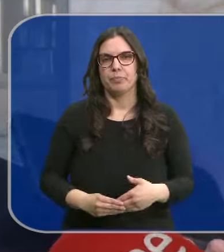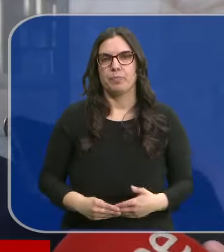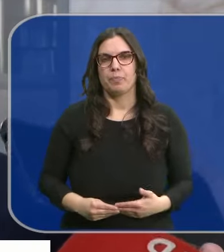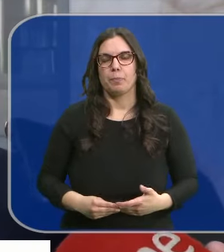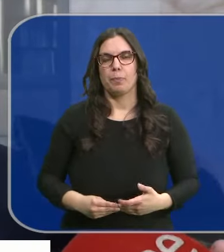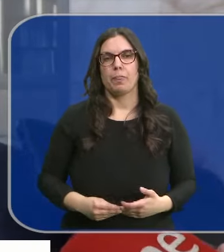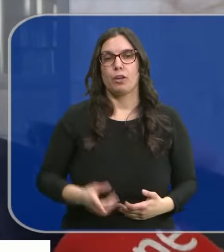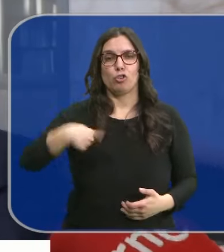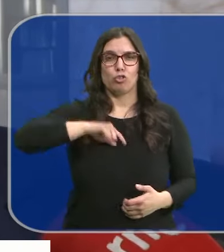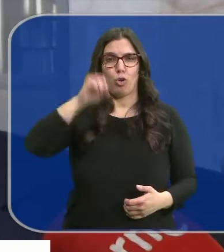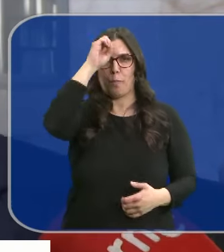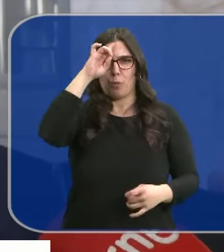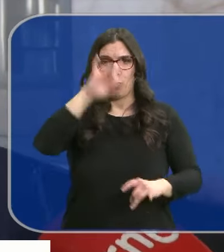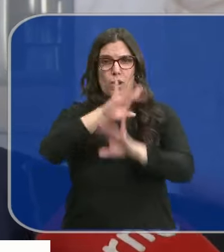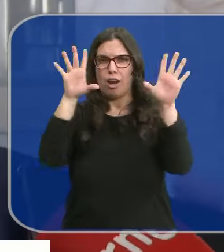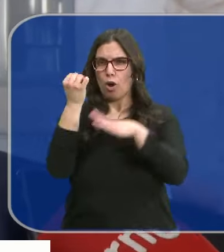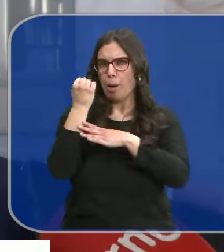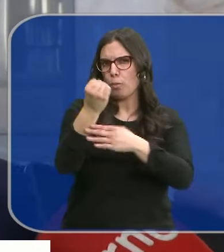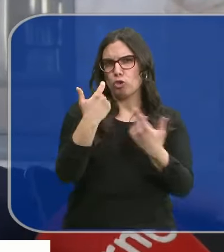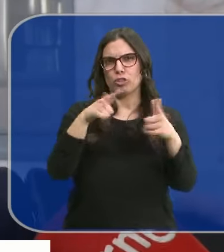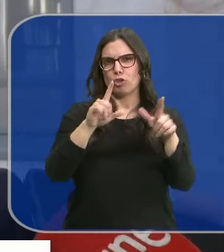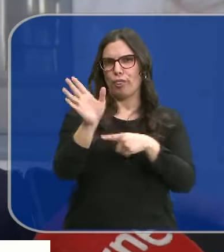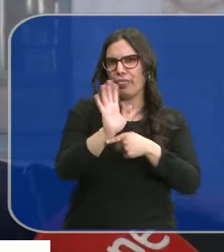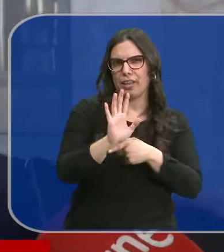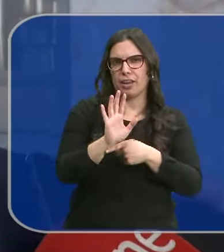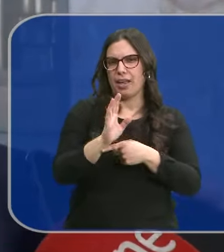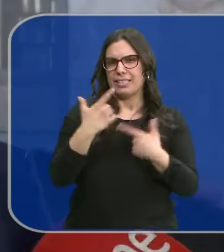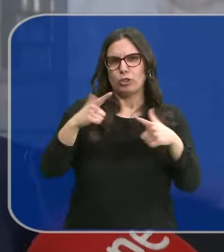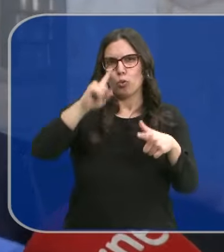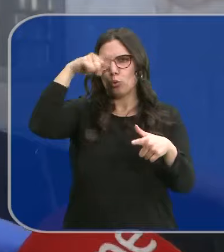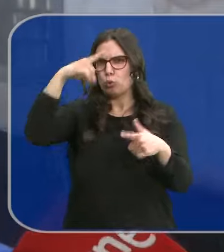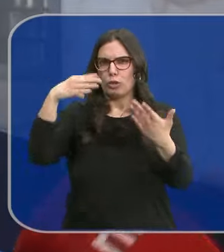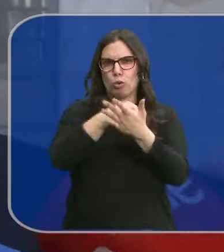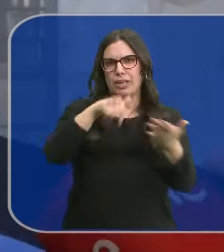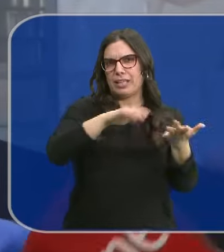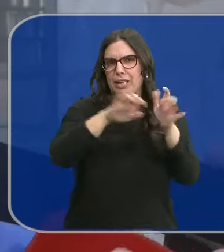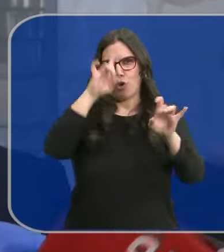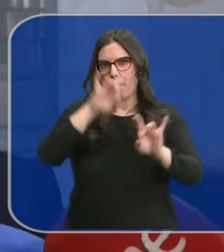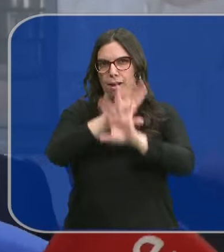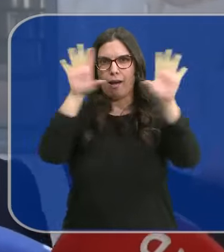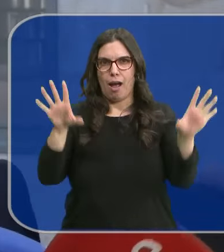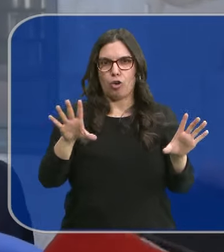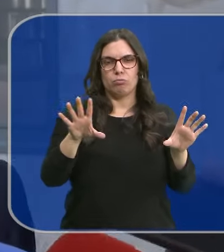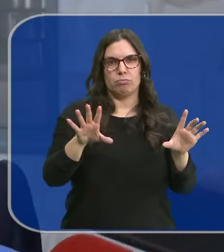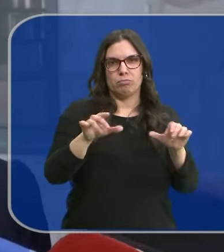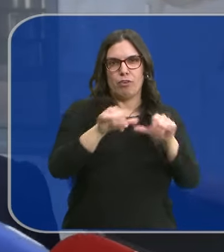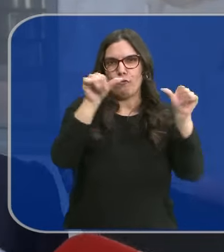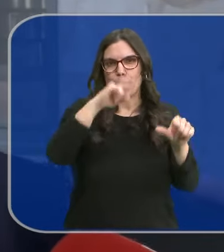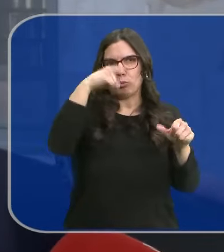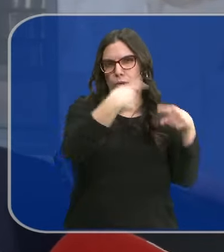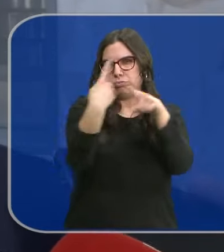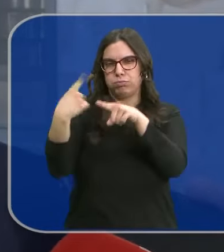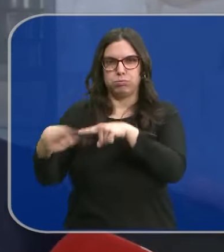Nuestra posición es muy clara, que es de apoyo al sector del cine y a todo el sector de la cultura en Castilla y León en sus distintas manifestaciones.